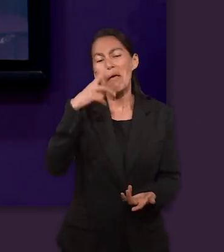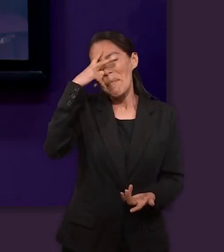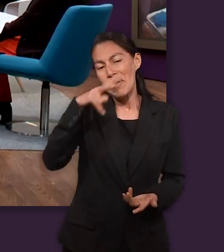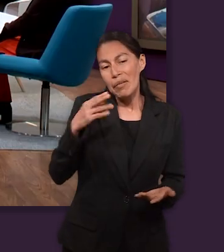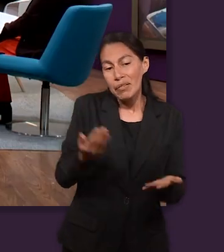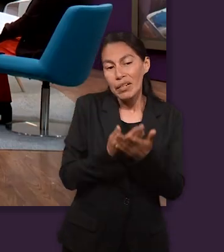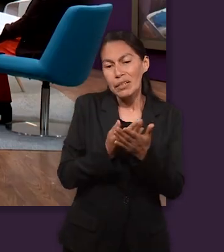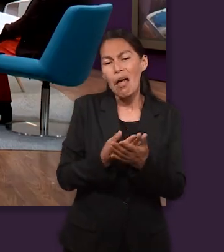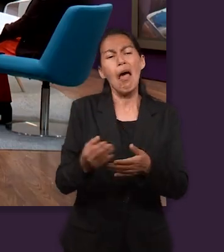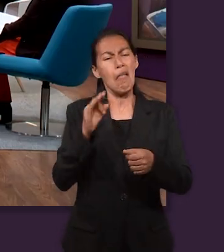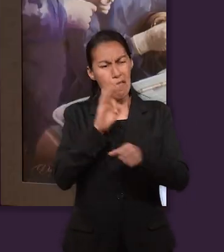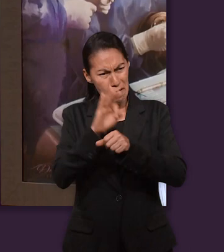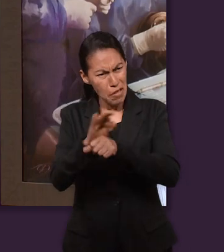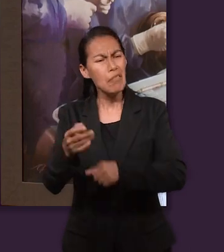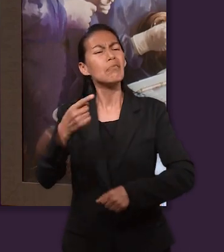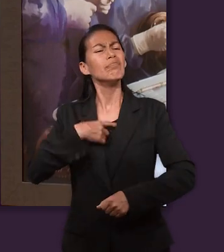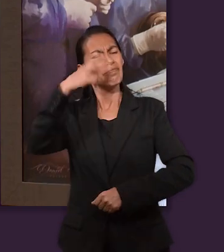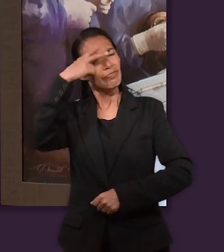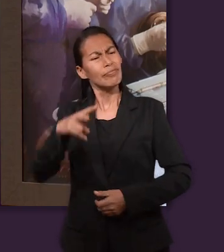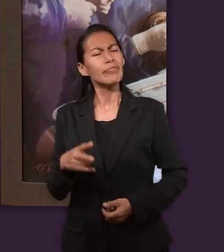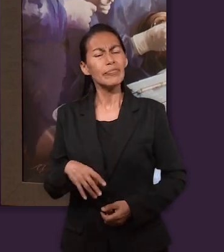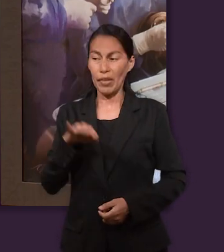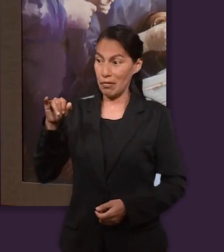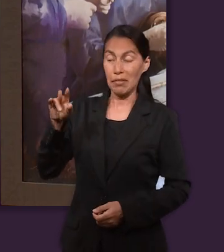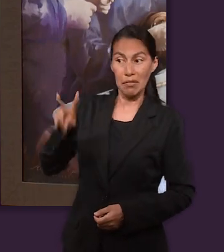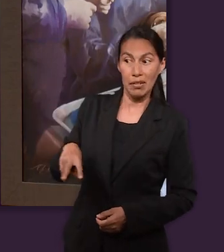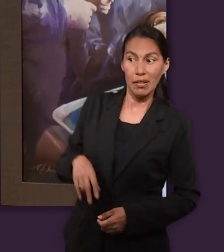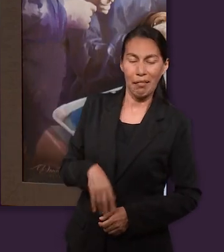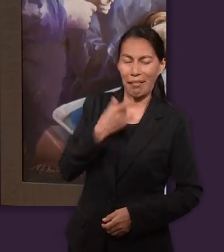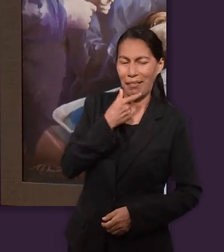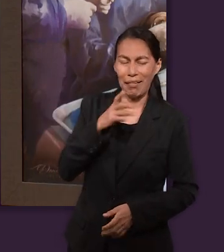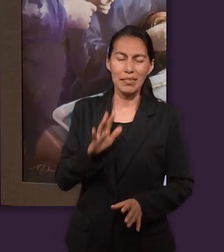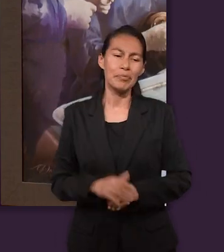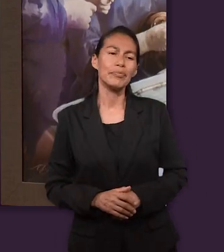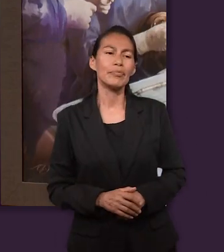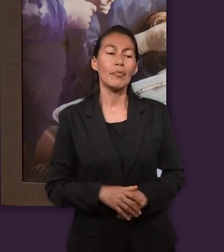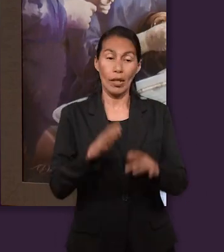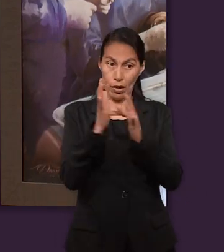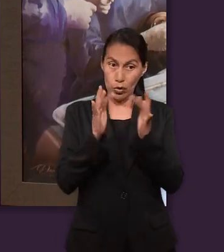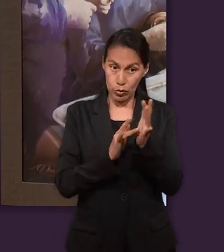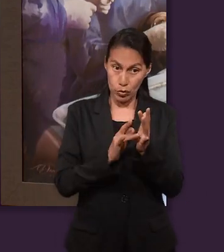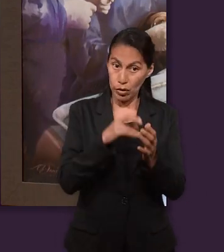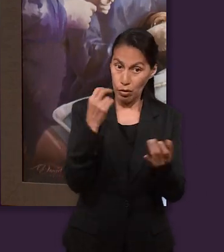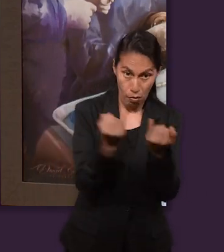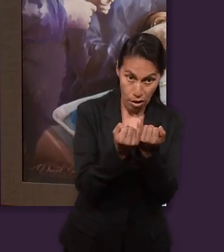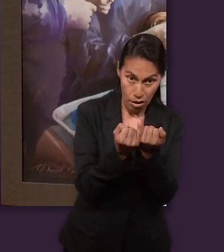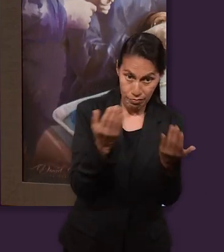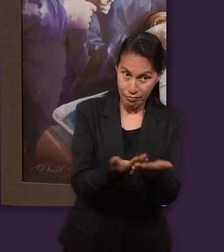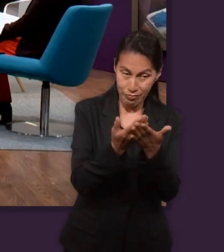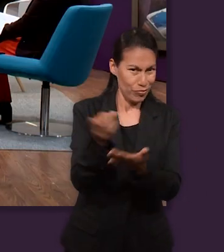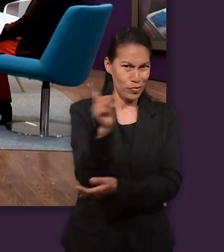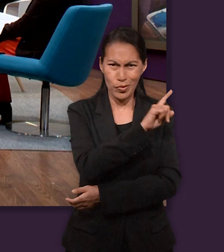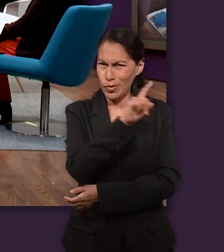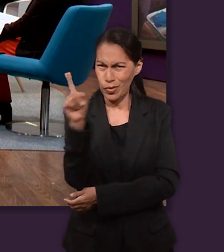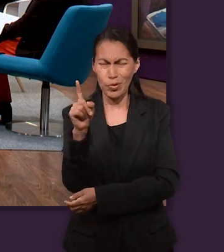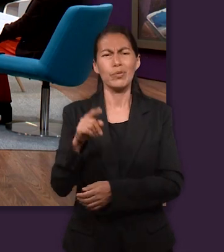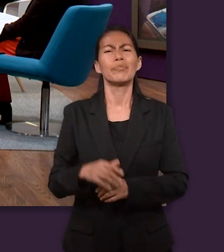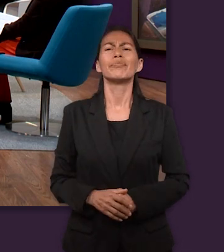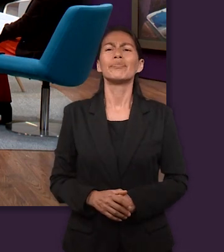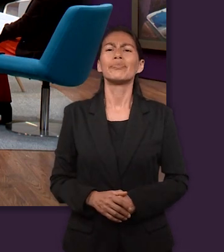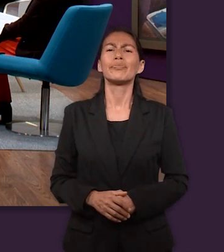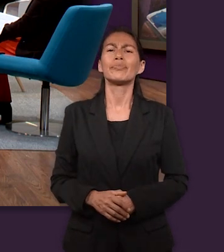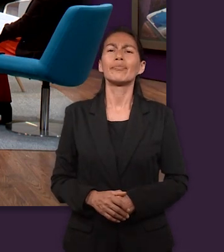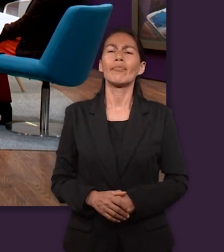linaje. Pero nos tocó nacer en México y defender que somos mexicanos. Así es. Jesús viene de un linaje así, de un linaje